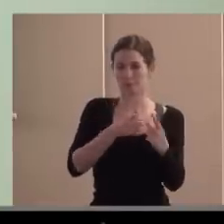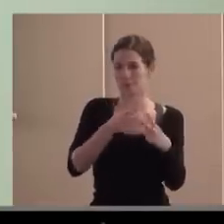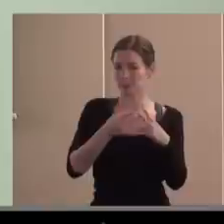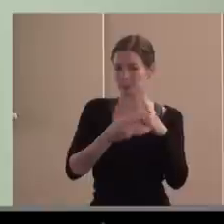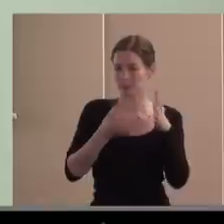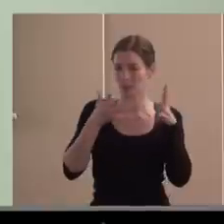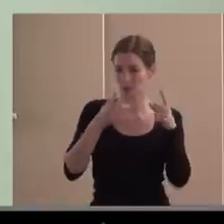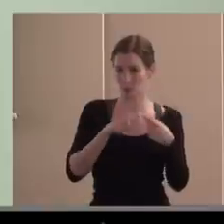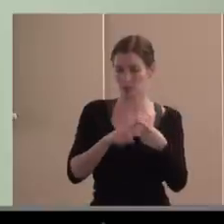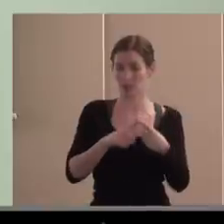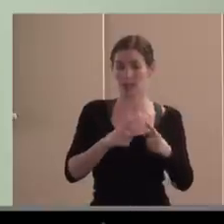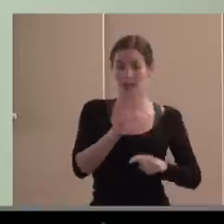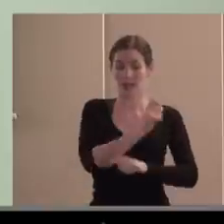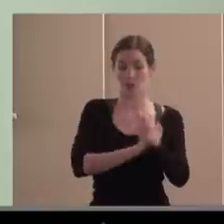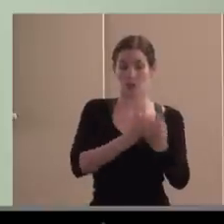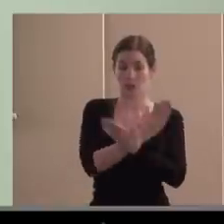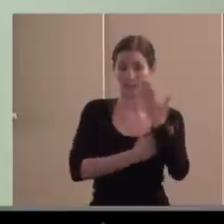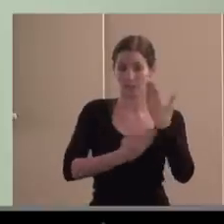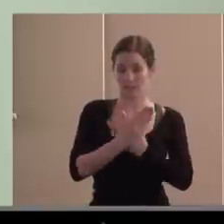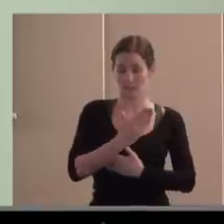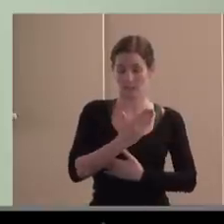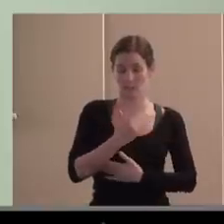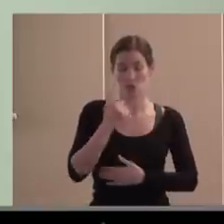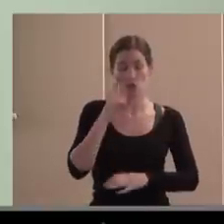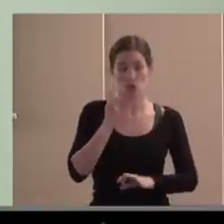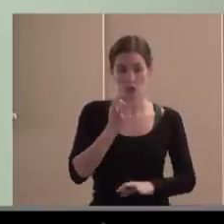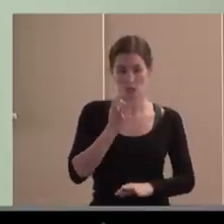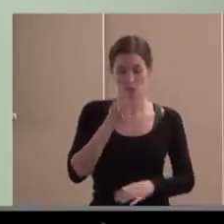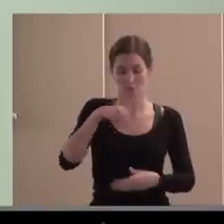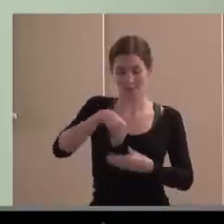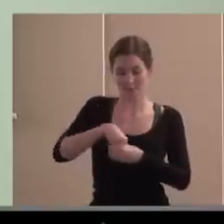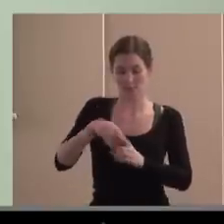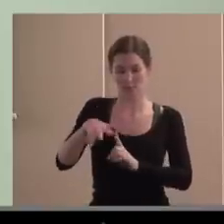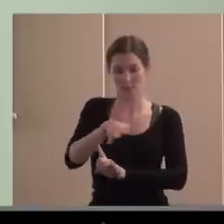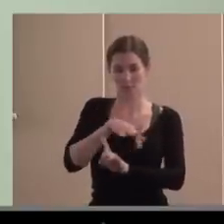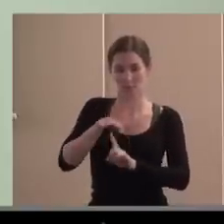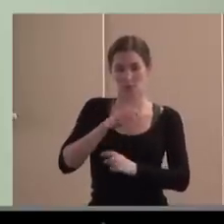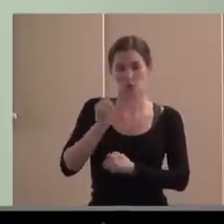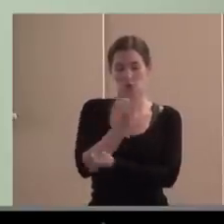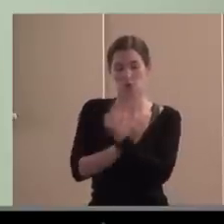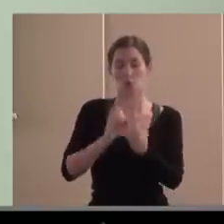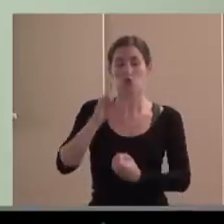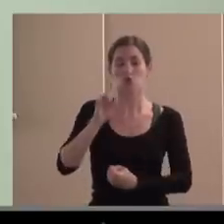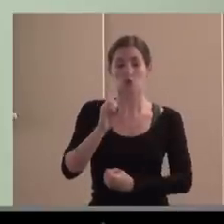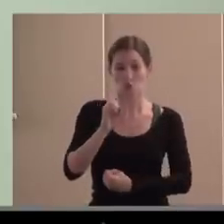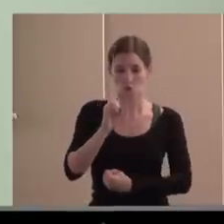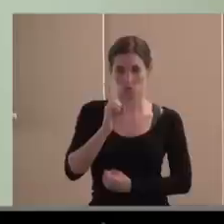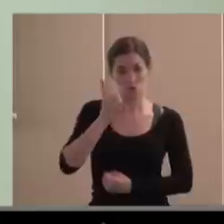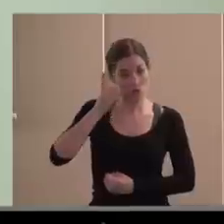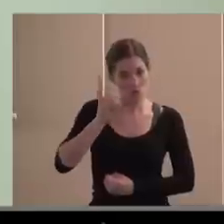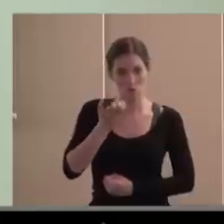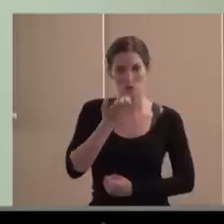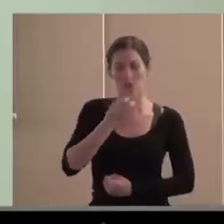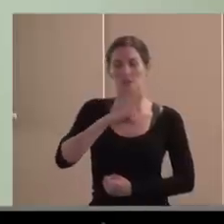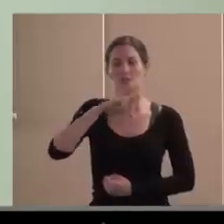justificadas para estar en el mundo económico si contribuyen a extender, a generar, para ampliar valores sociales,